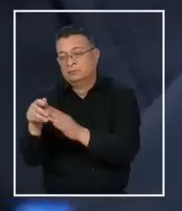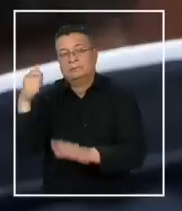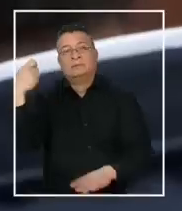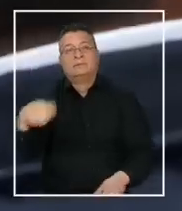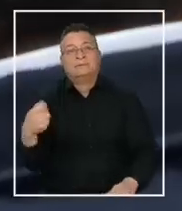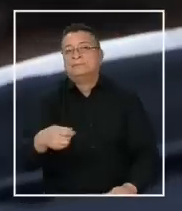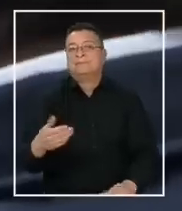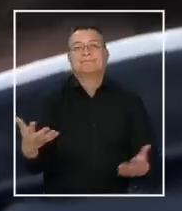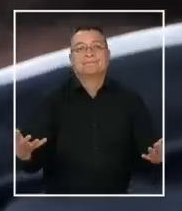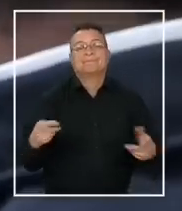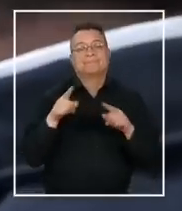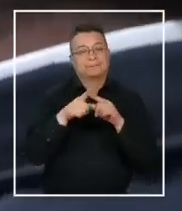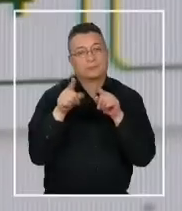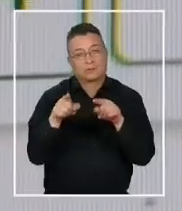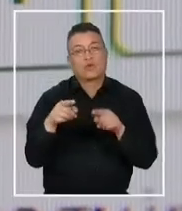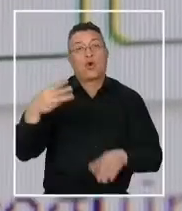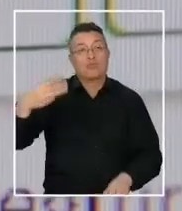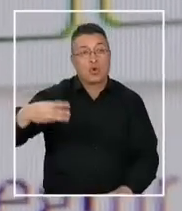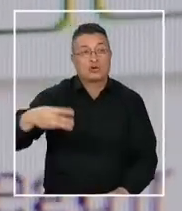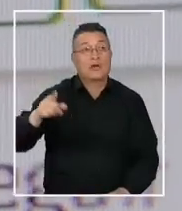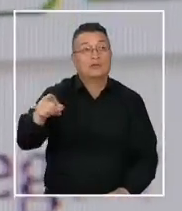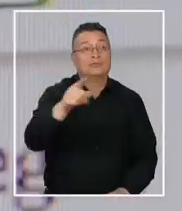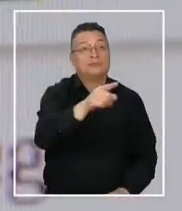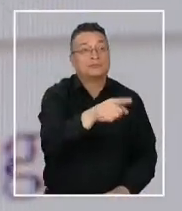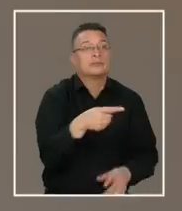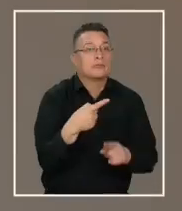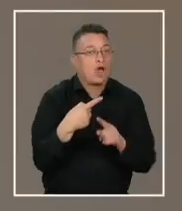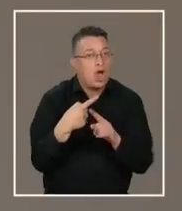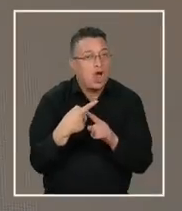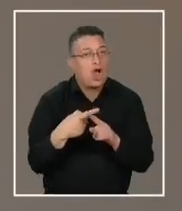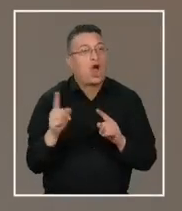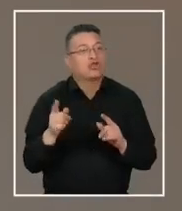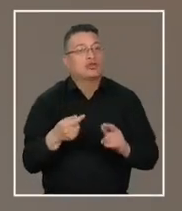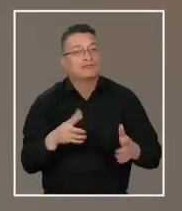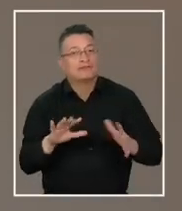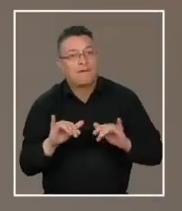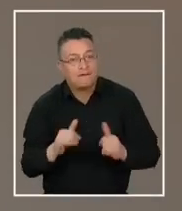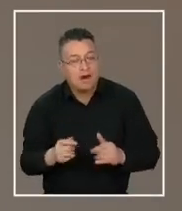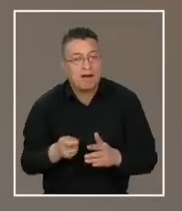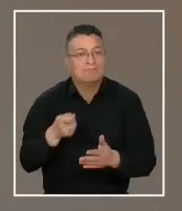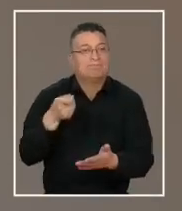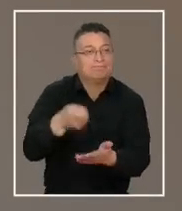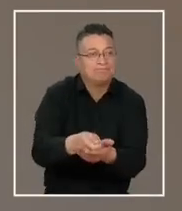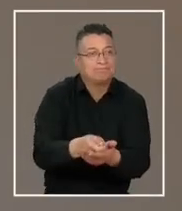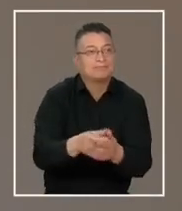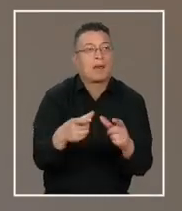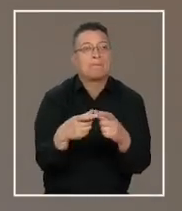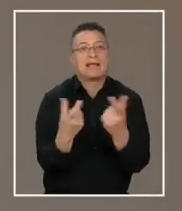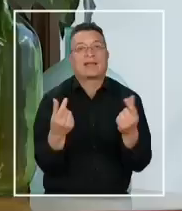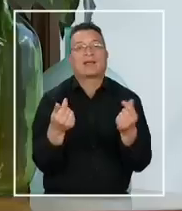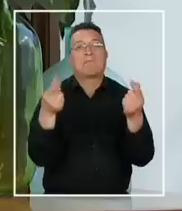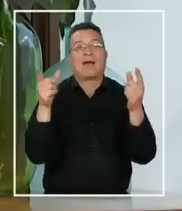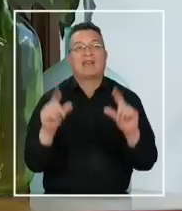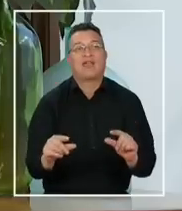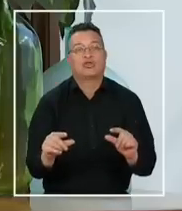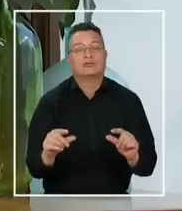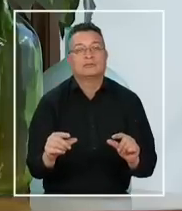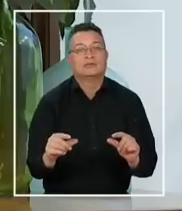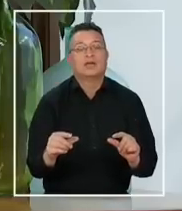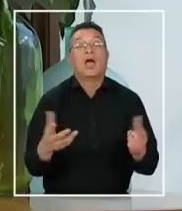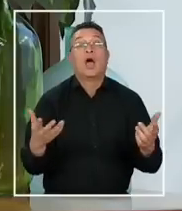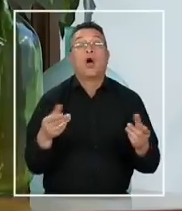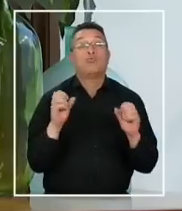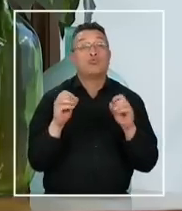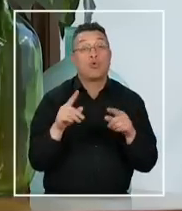más cara. Por eso muchos municipios recurren a otras figuras administrativas para adquirir pasajes más baratos. Muchas veces